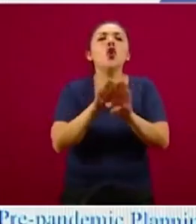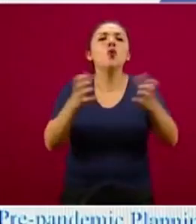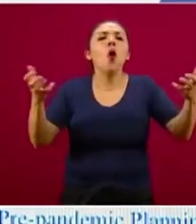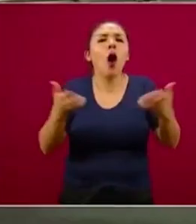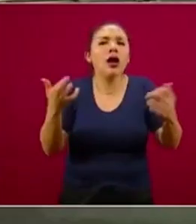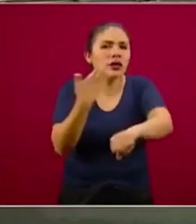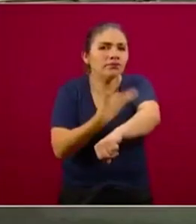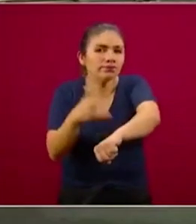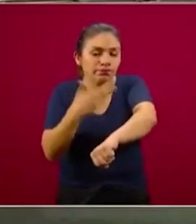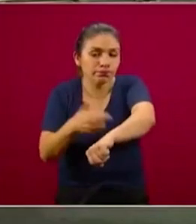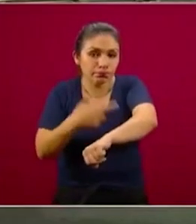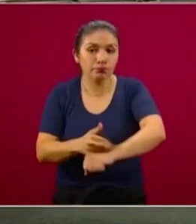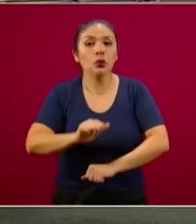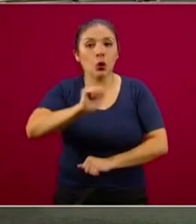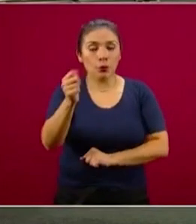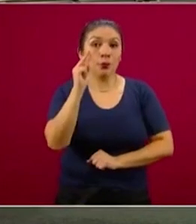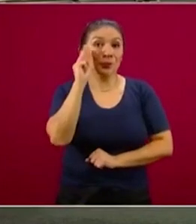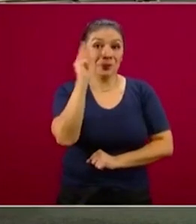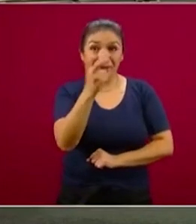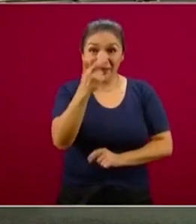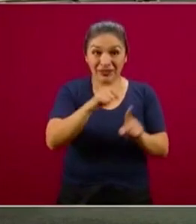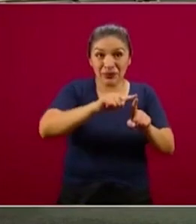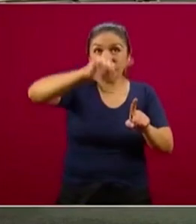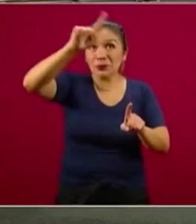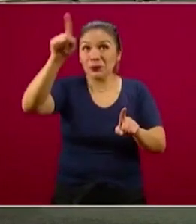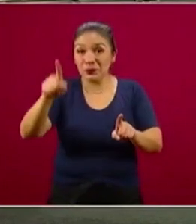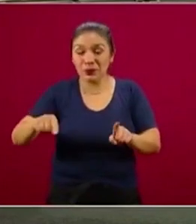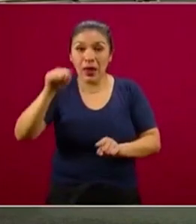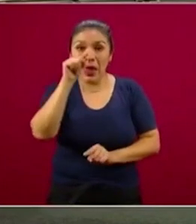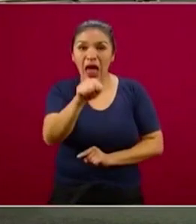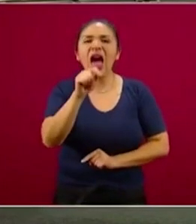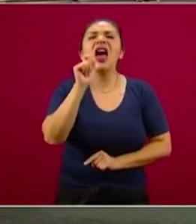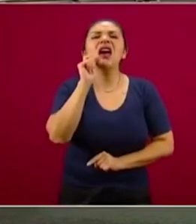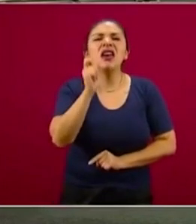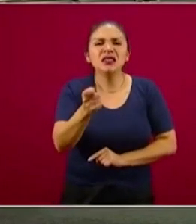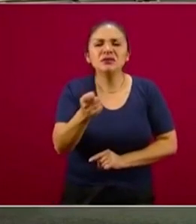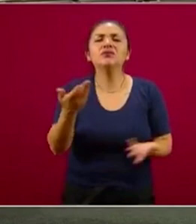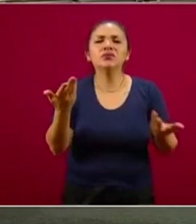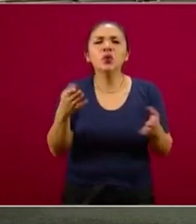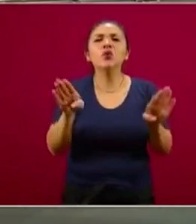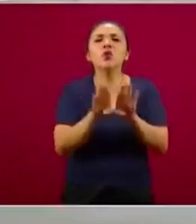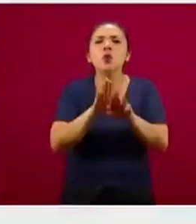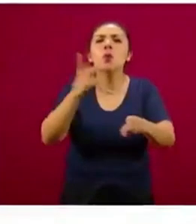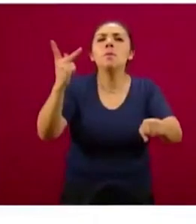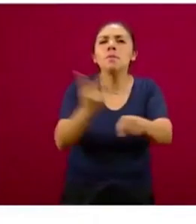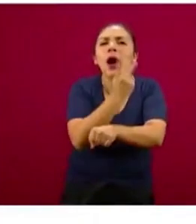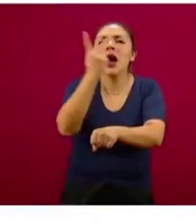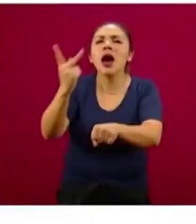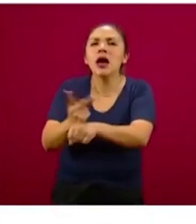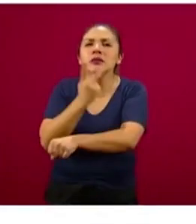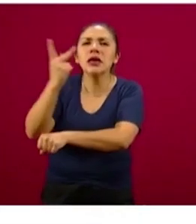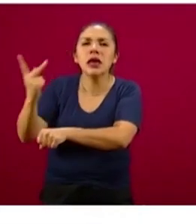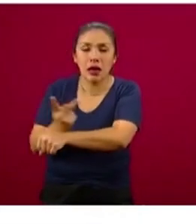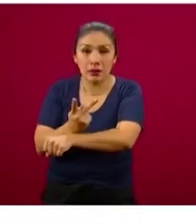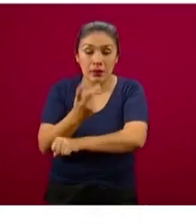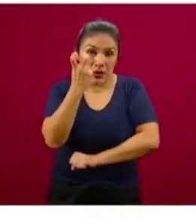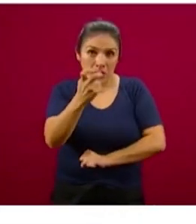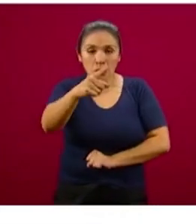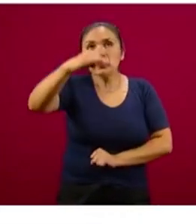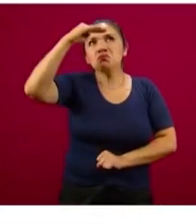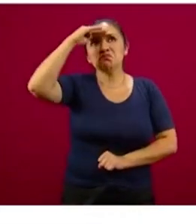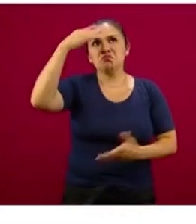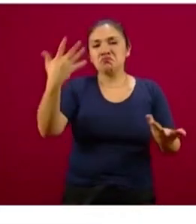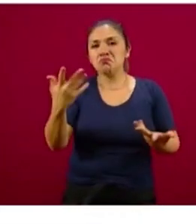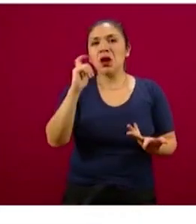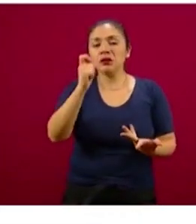Regresando a la gráfica, una curva epidémica representa la ocurrencia de eventos, en este caso podríamos pensar que